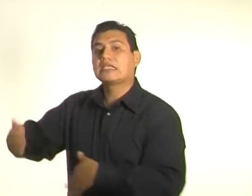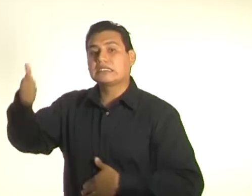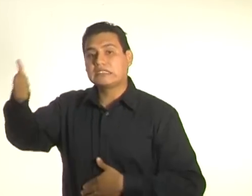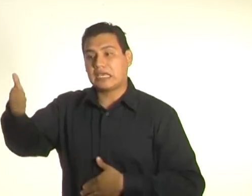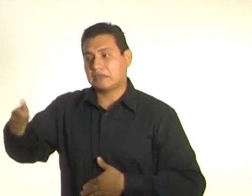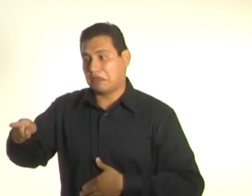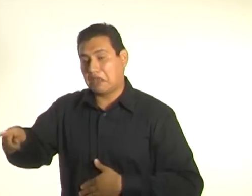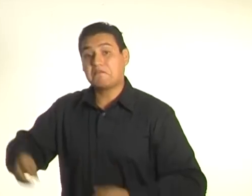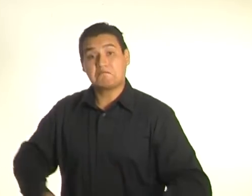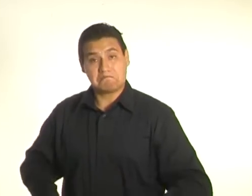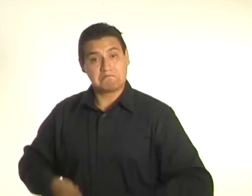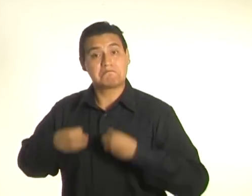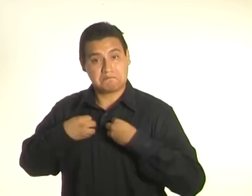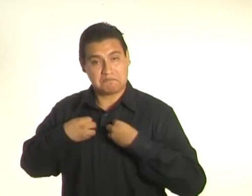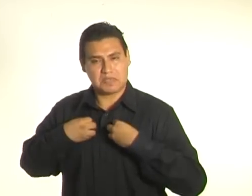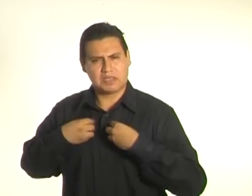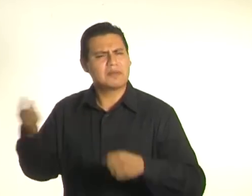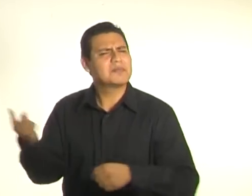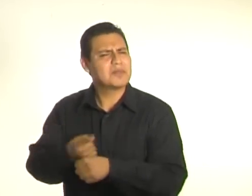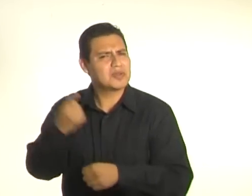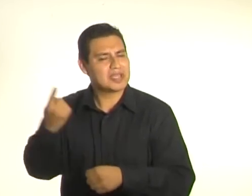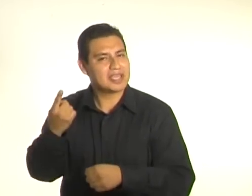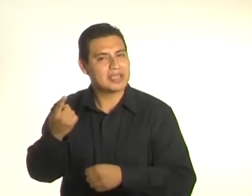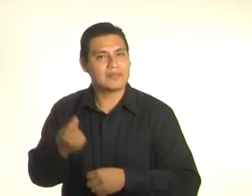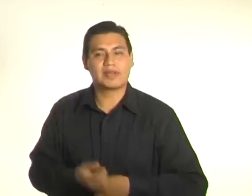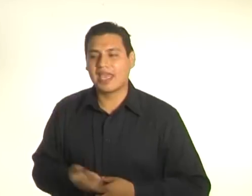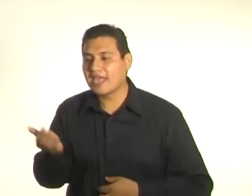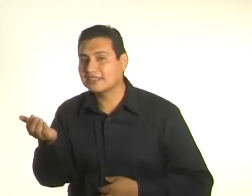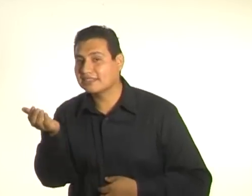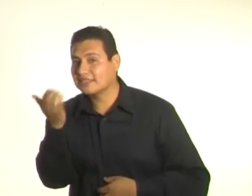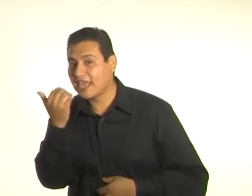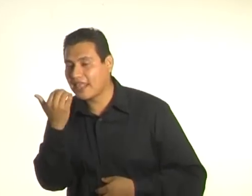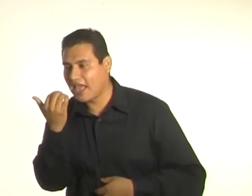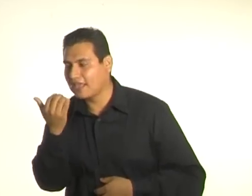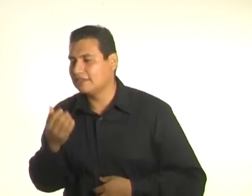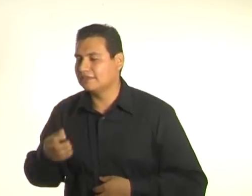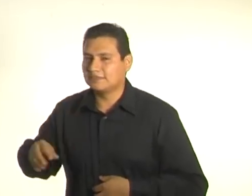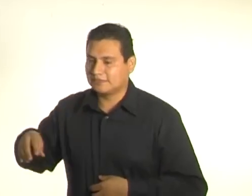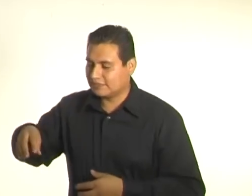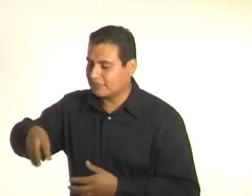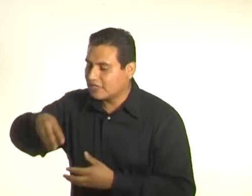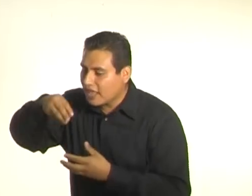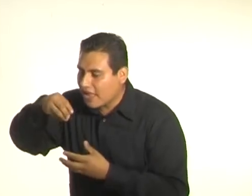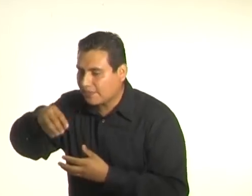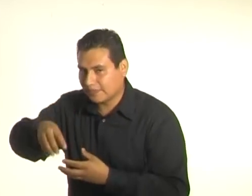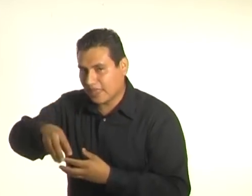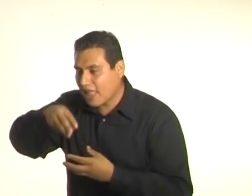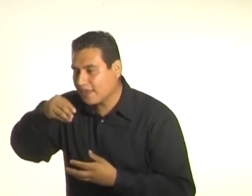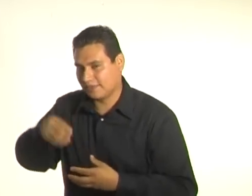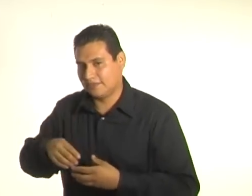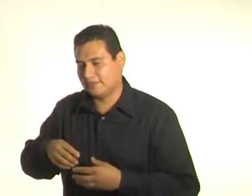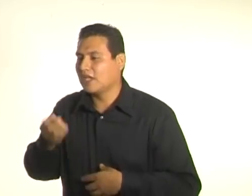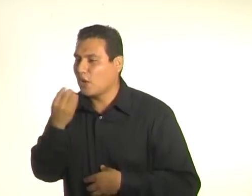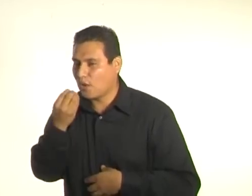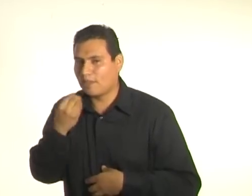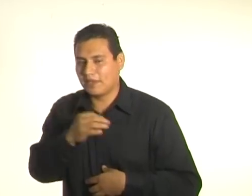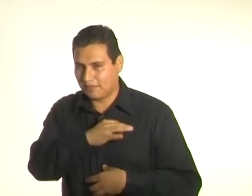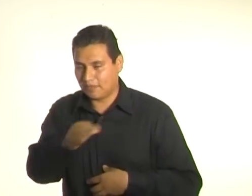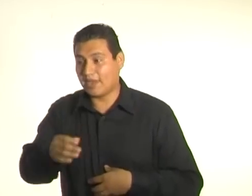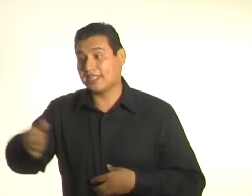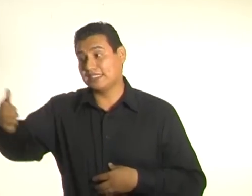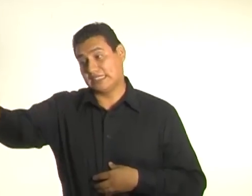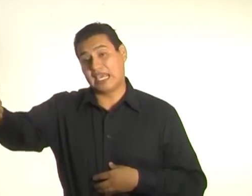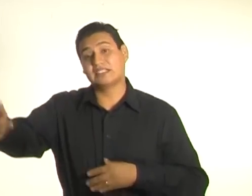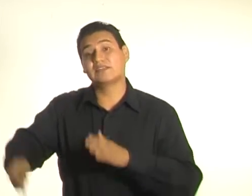podía cenar seis veces. Cada noche se escapaba del número uno, donde cenaba